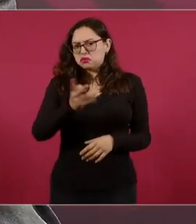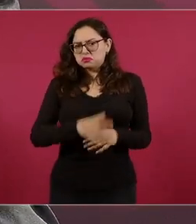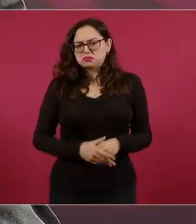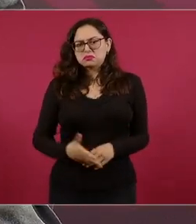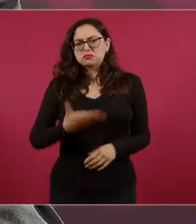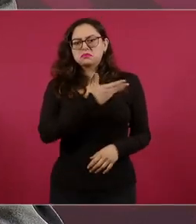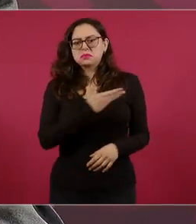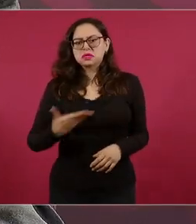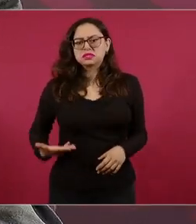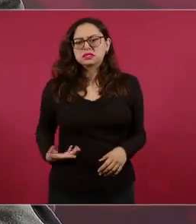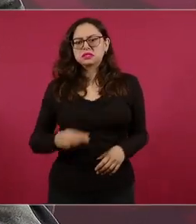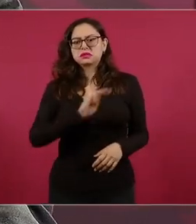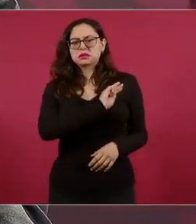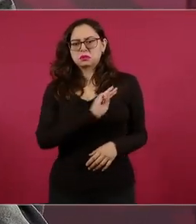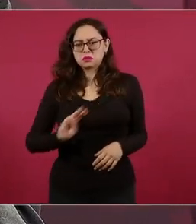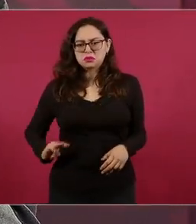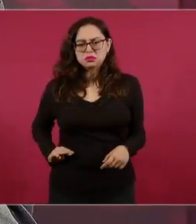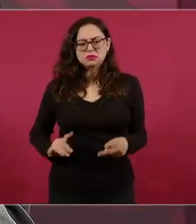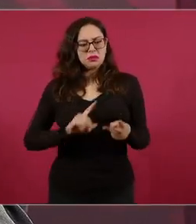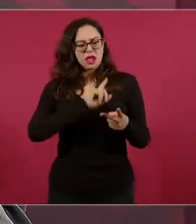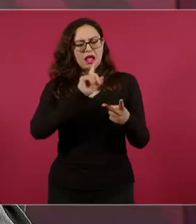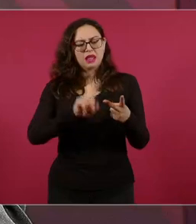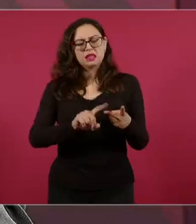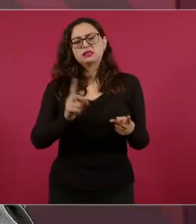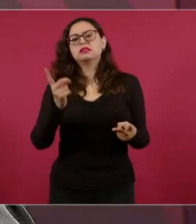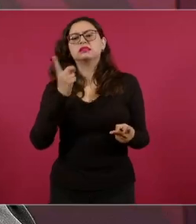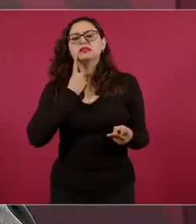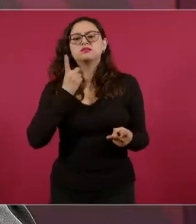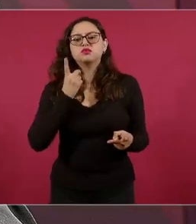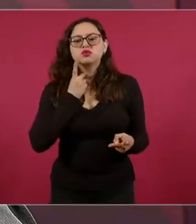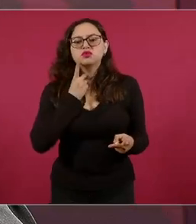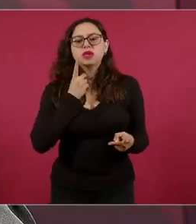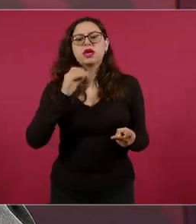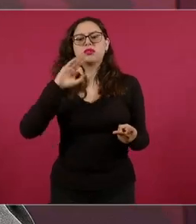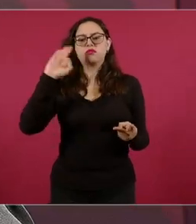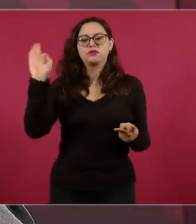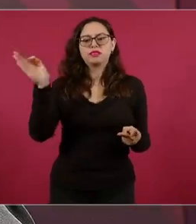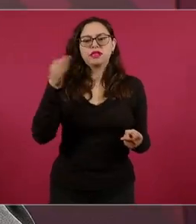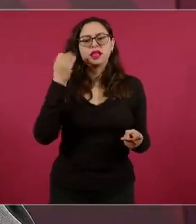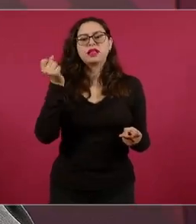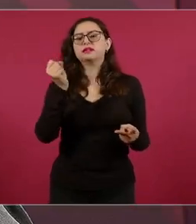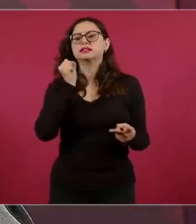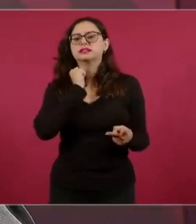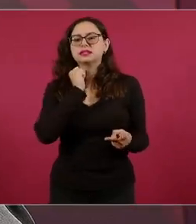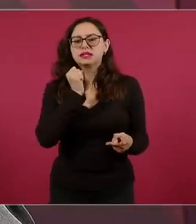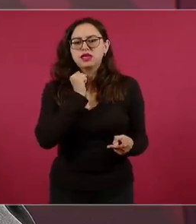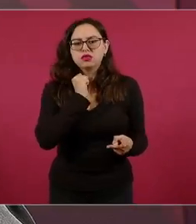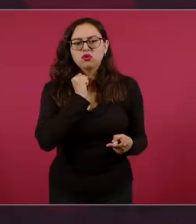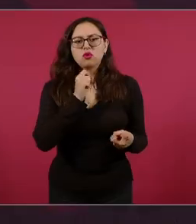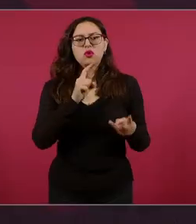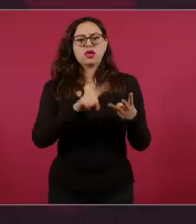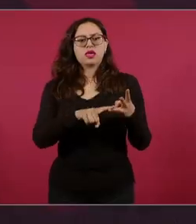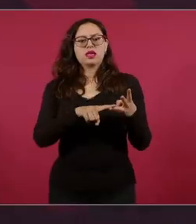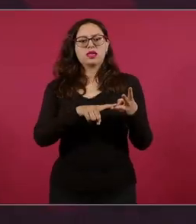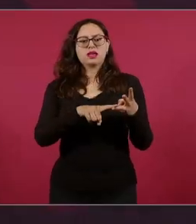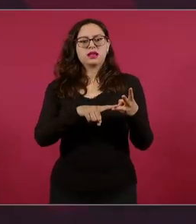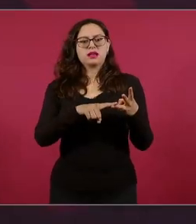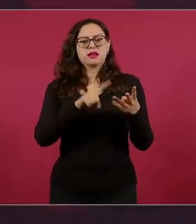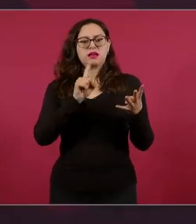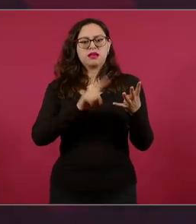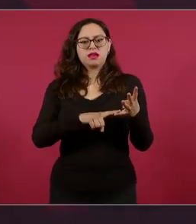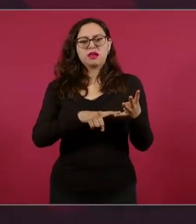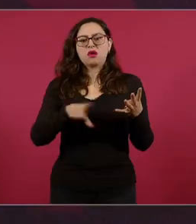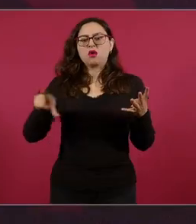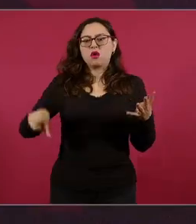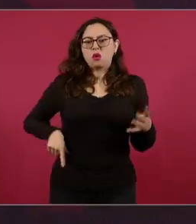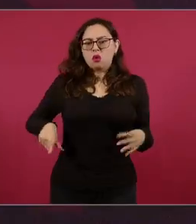porque se elige a los diputados federales, porque se elige a los senadores, porque se elige a